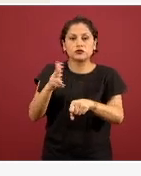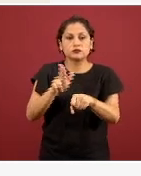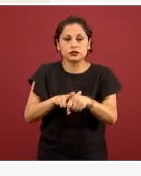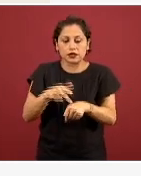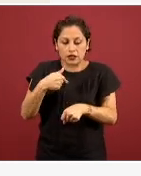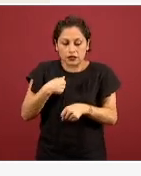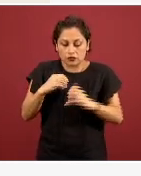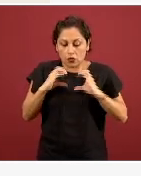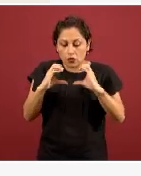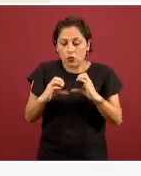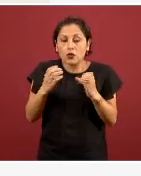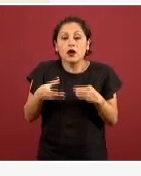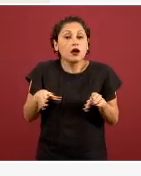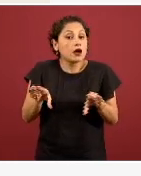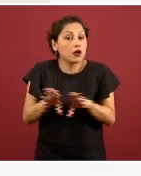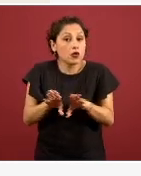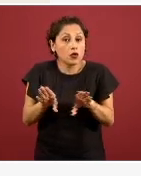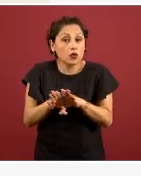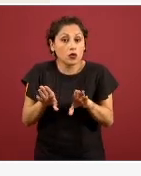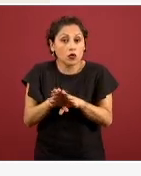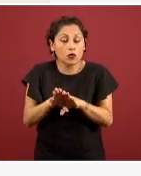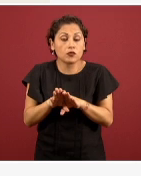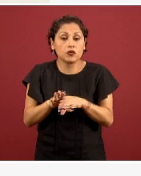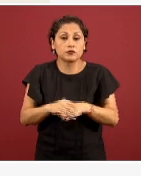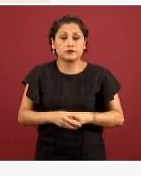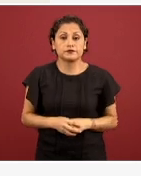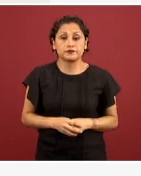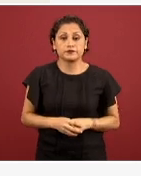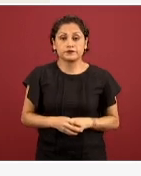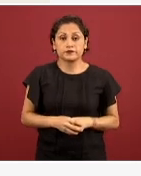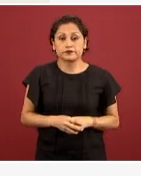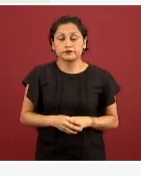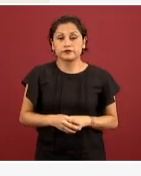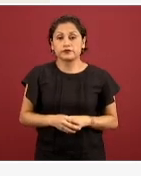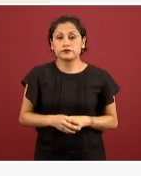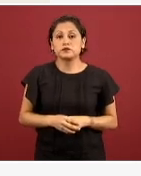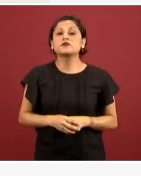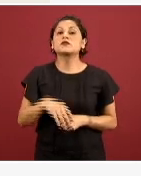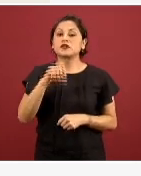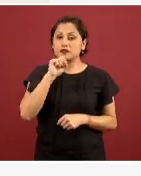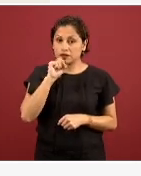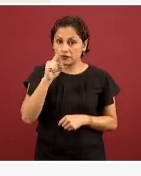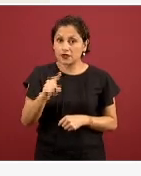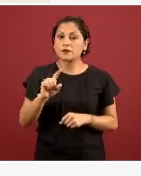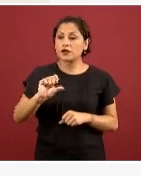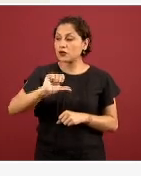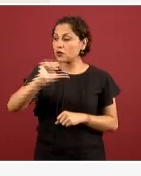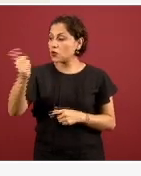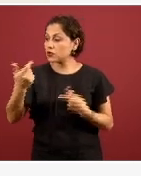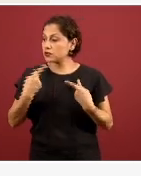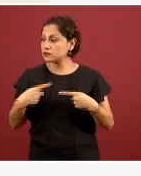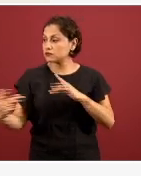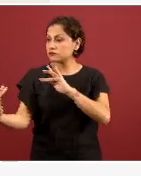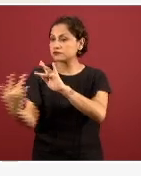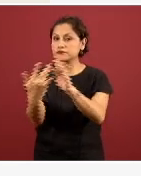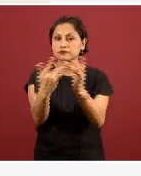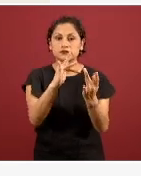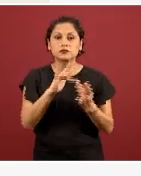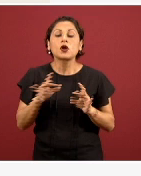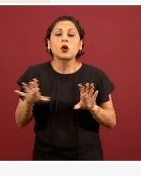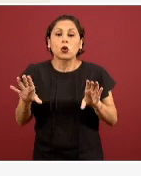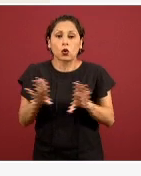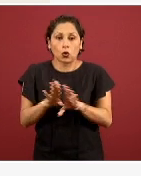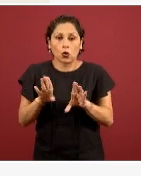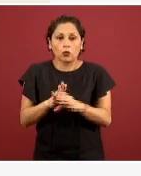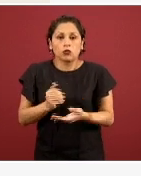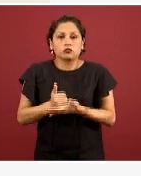de las personas que enferman por COVID-19 y sus contactos. Este es un proceso, es un